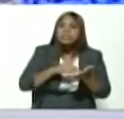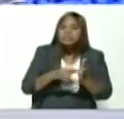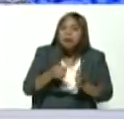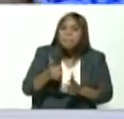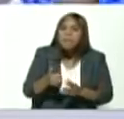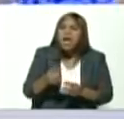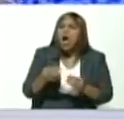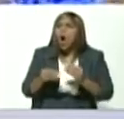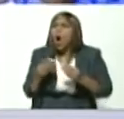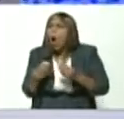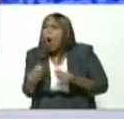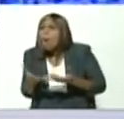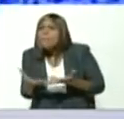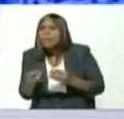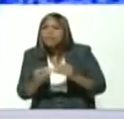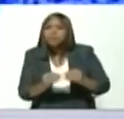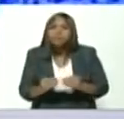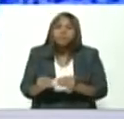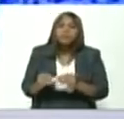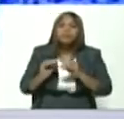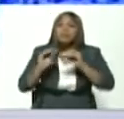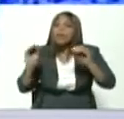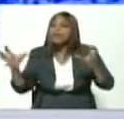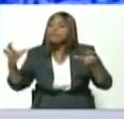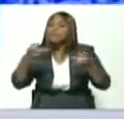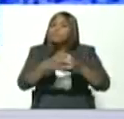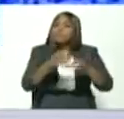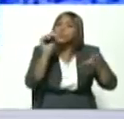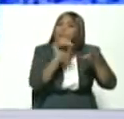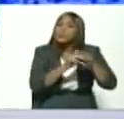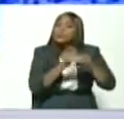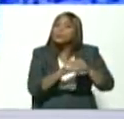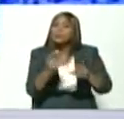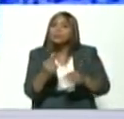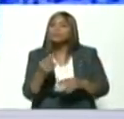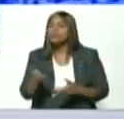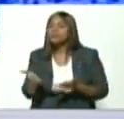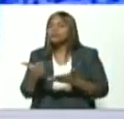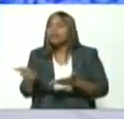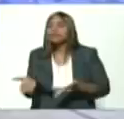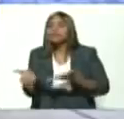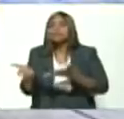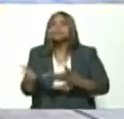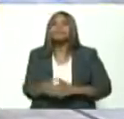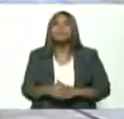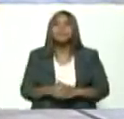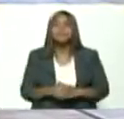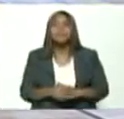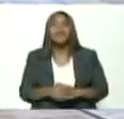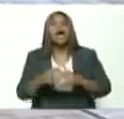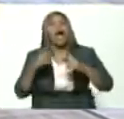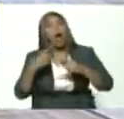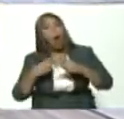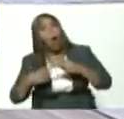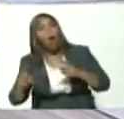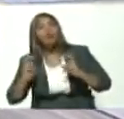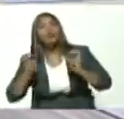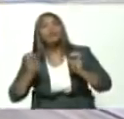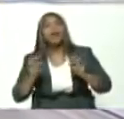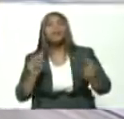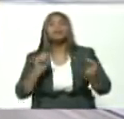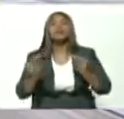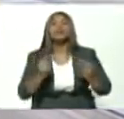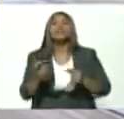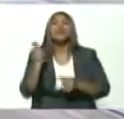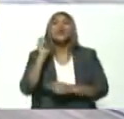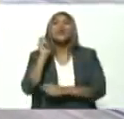manera lo hacemos convocar todas las cajas de ahorro es una buena idea adelante el otro tema era discutir sobre las pensiones que hacemos con